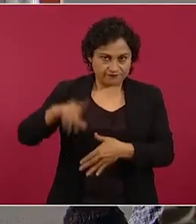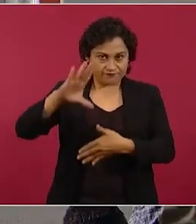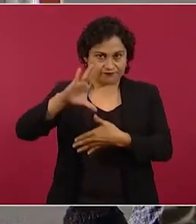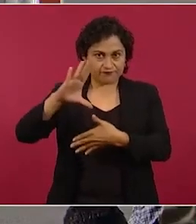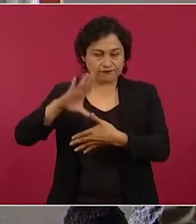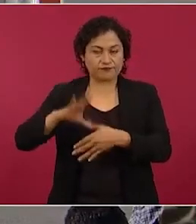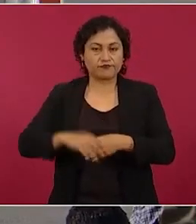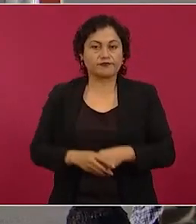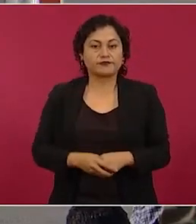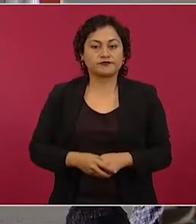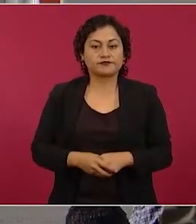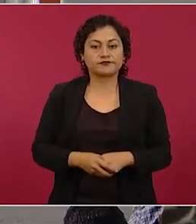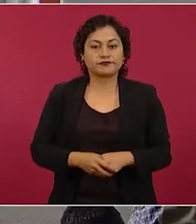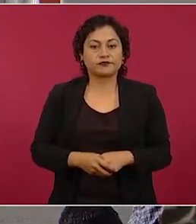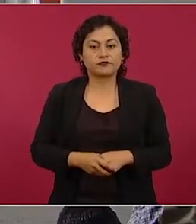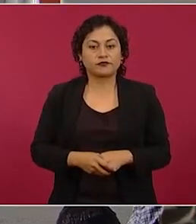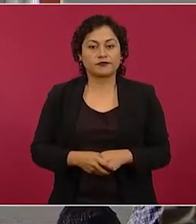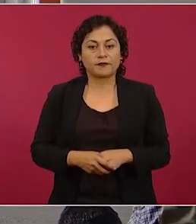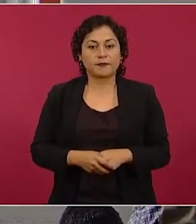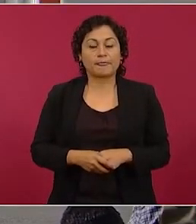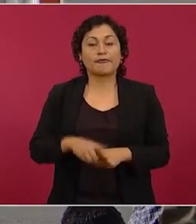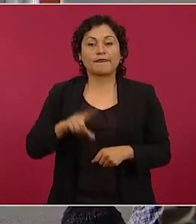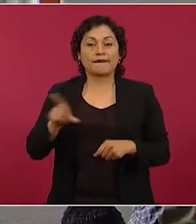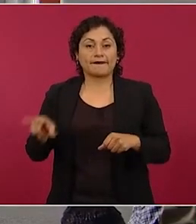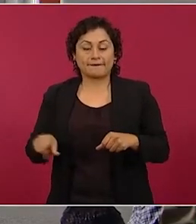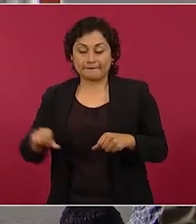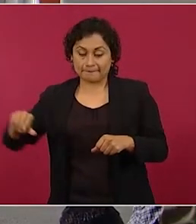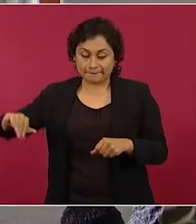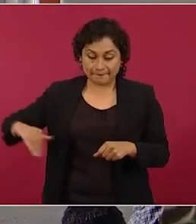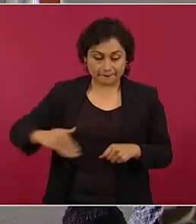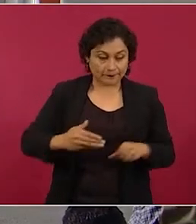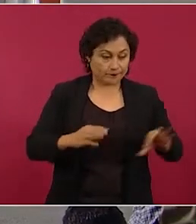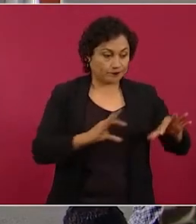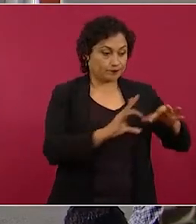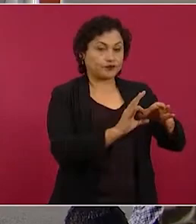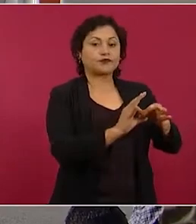y se vuelve a unir a escárcega.